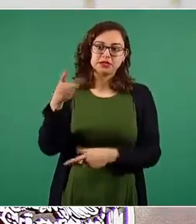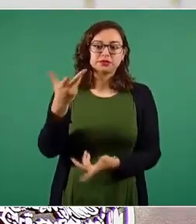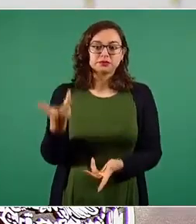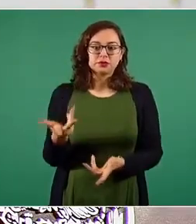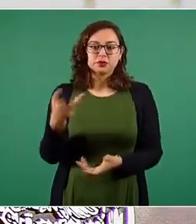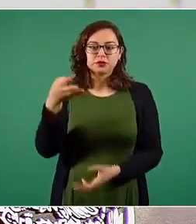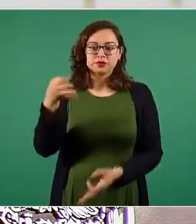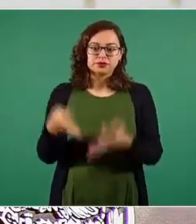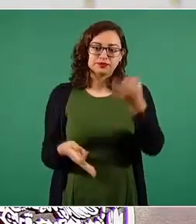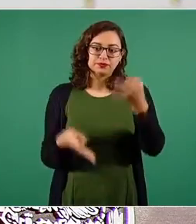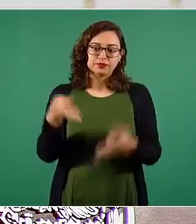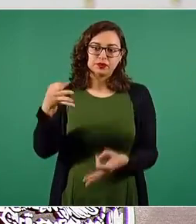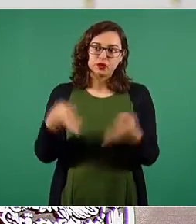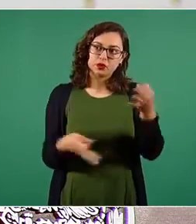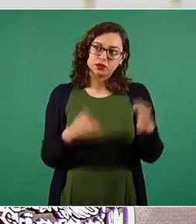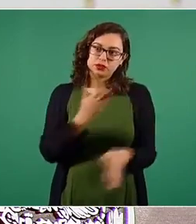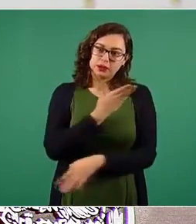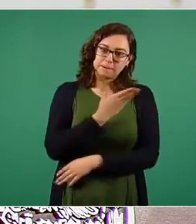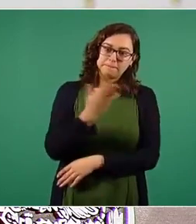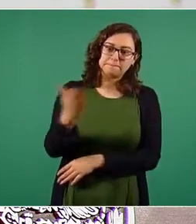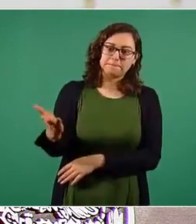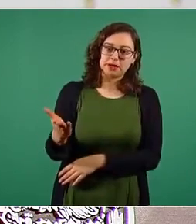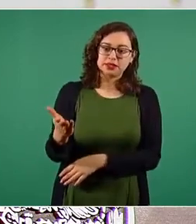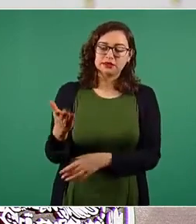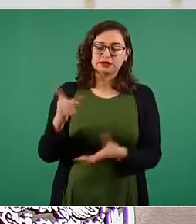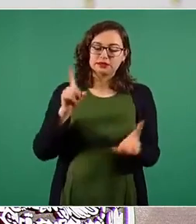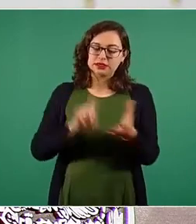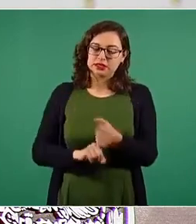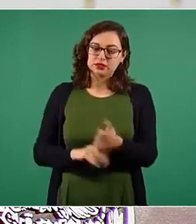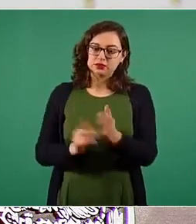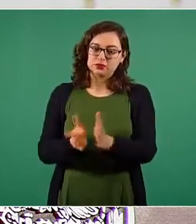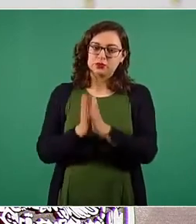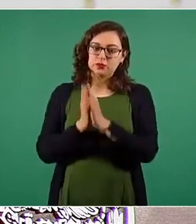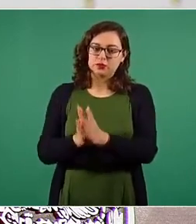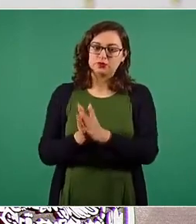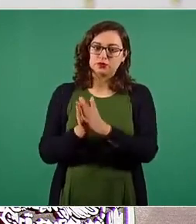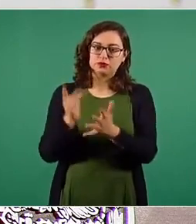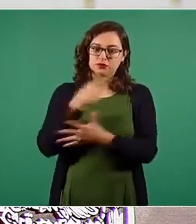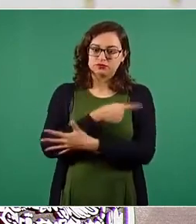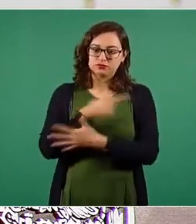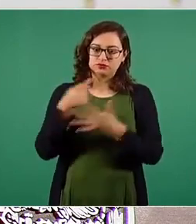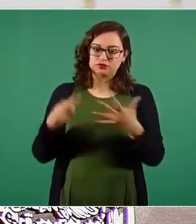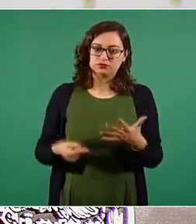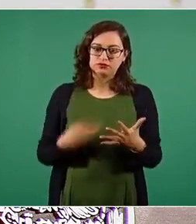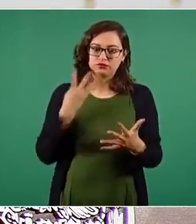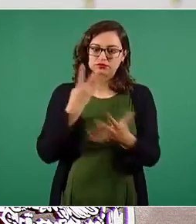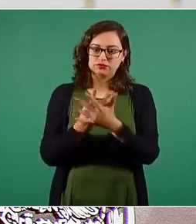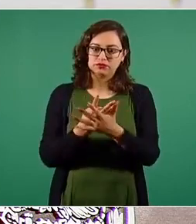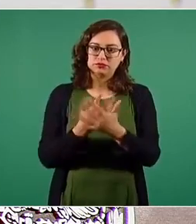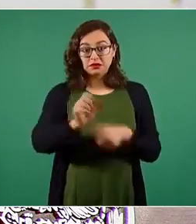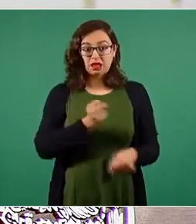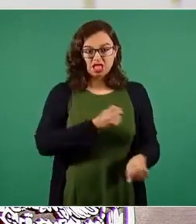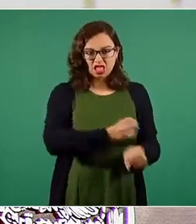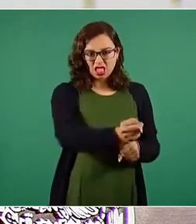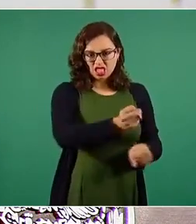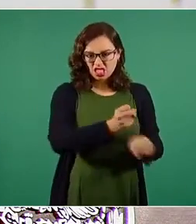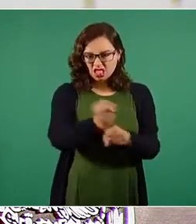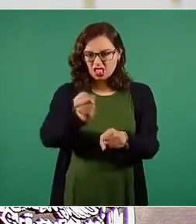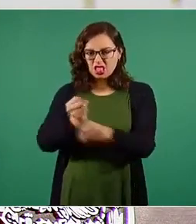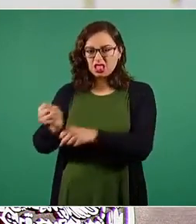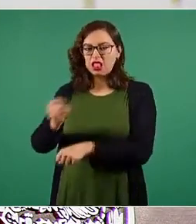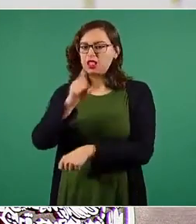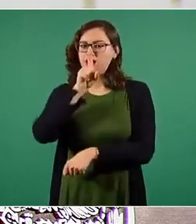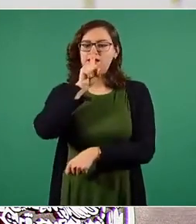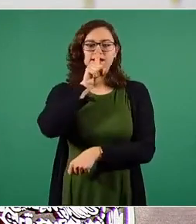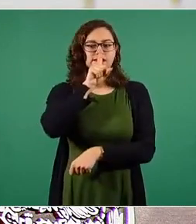gobierno hará a los jueces de ejecución para el beneficio de la prisión domiciliaria. Para el Sistema